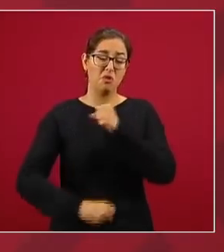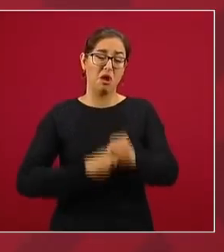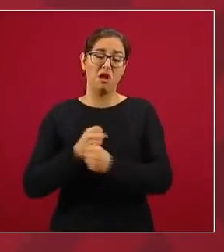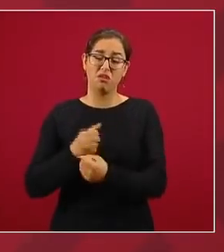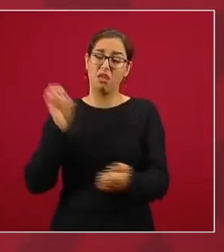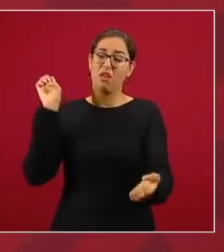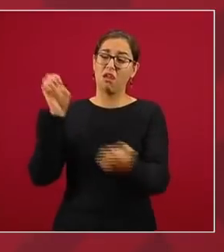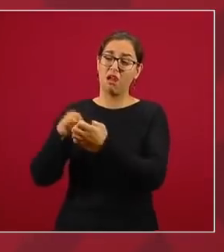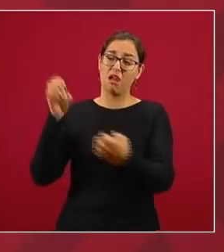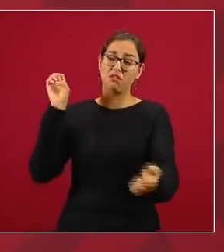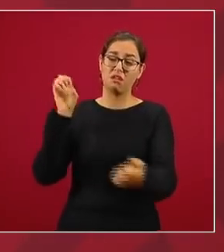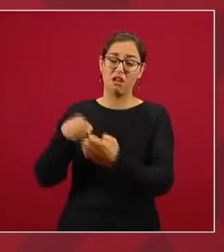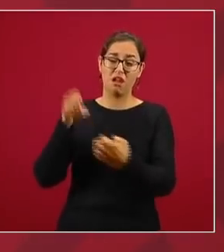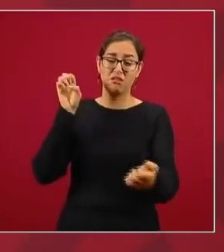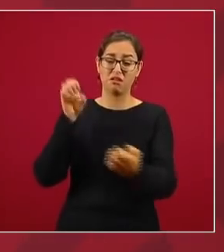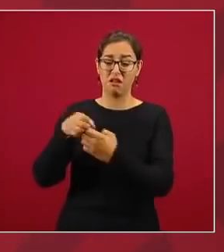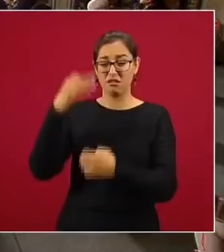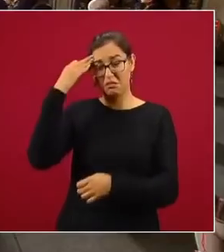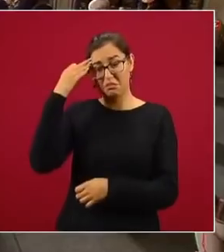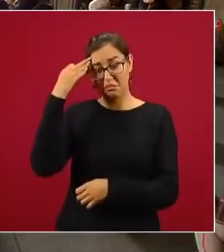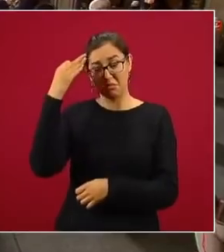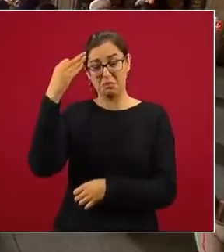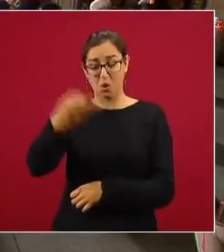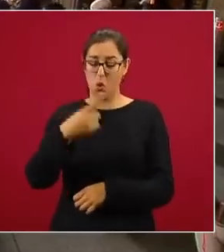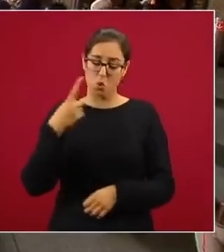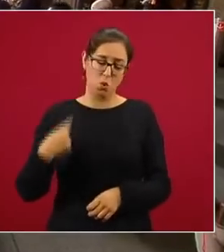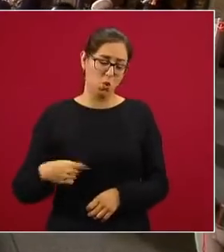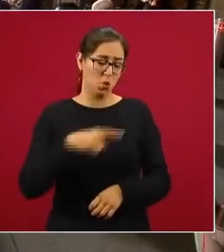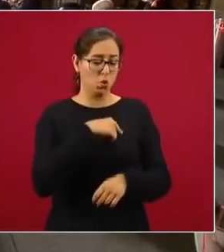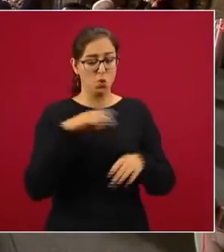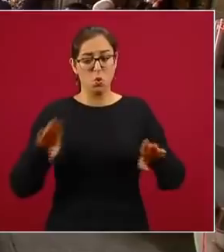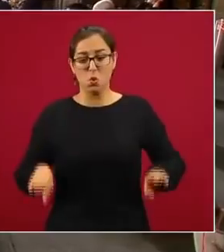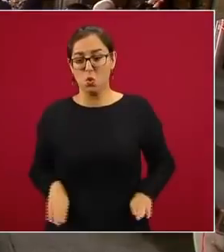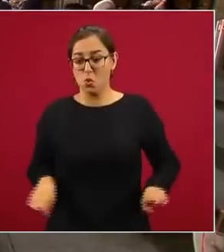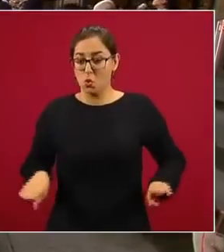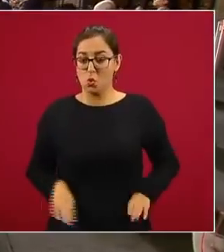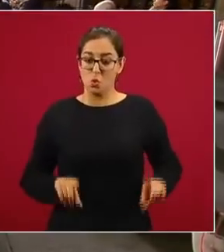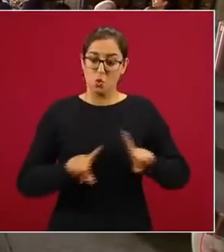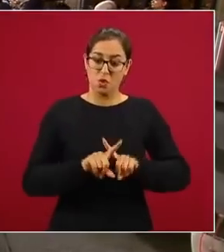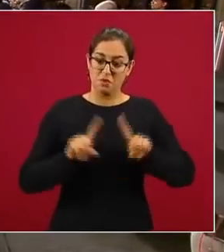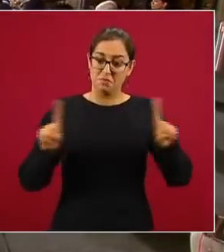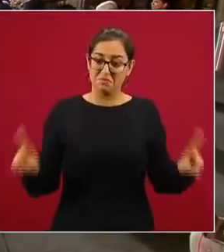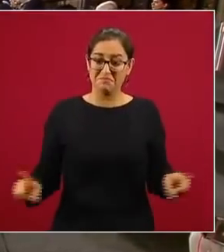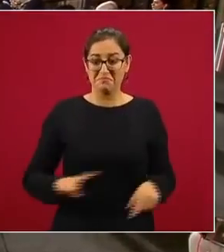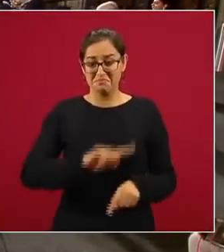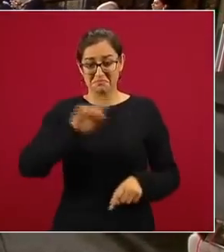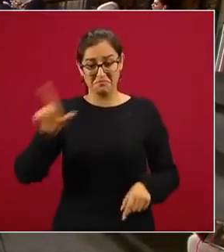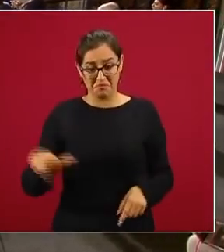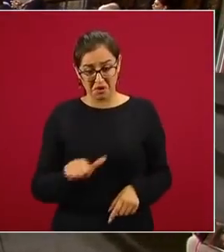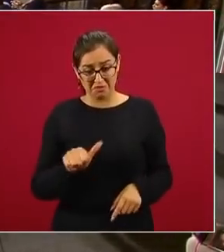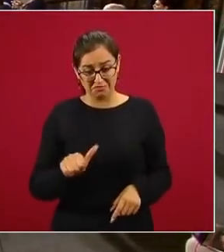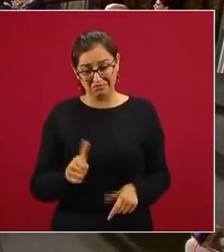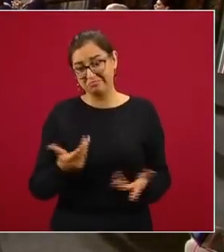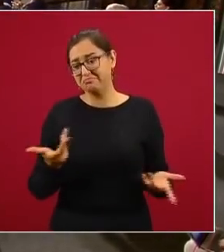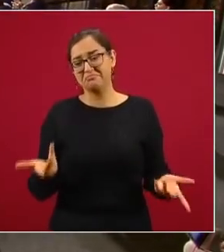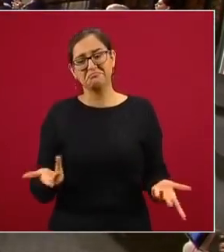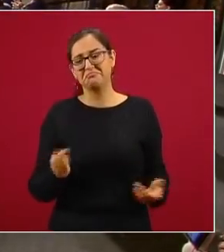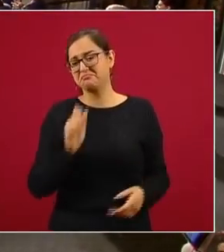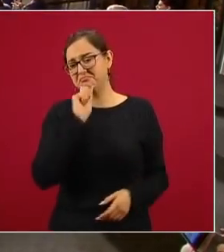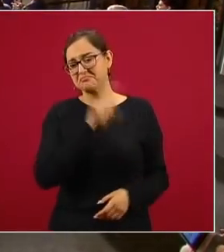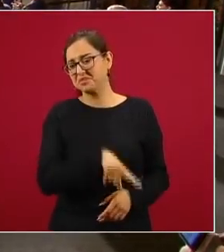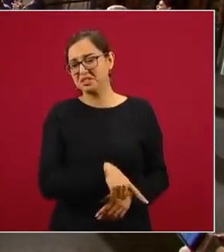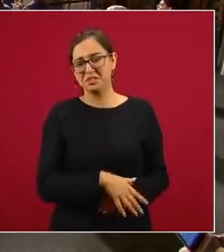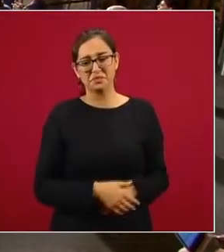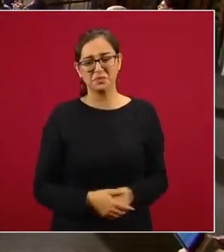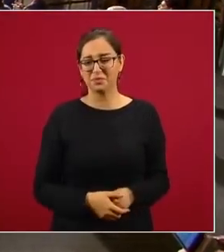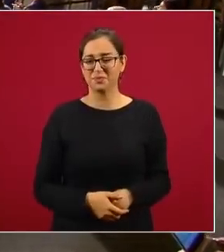de que eran distintos. Y al final es más de lo